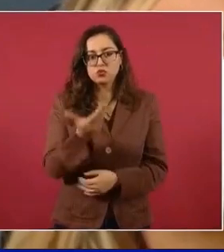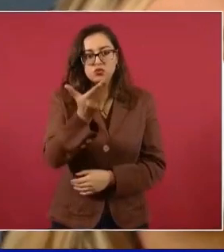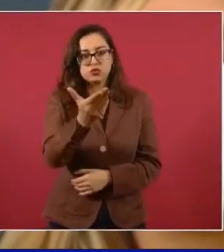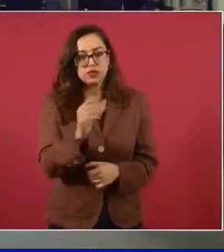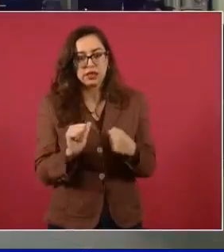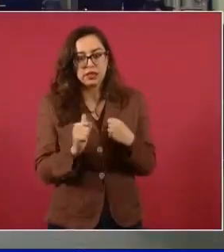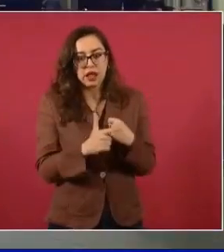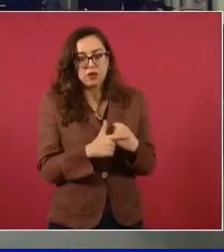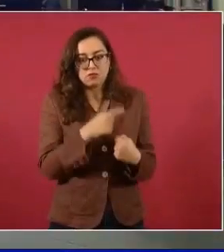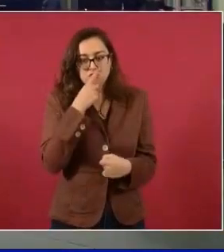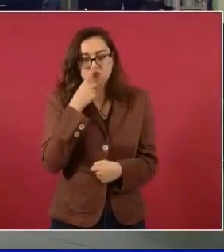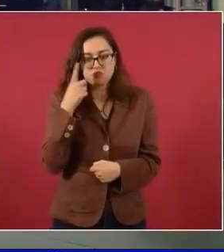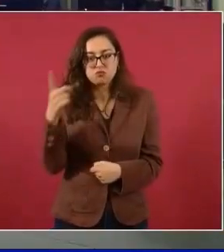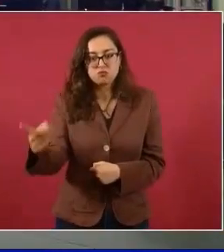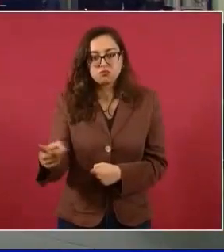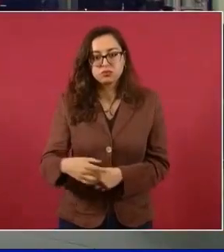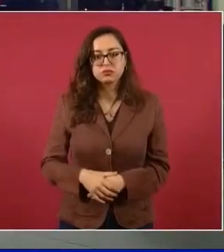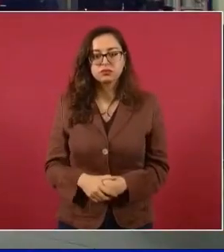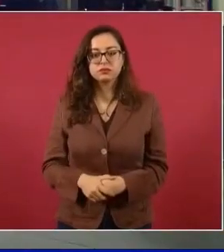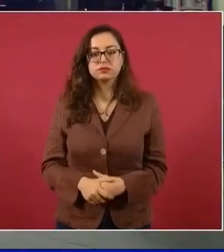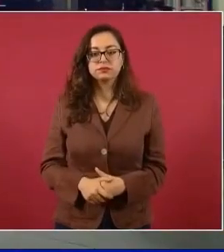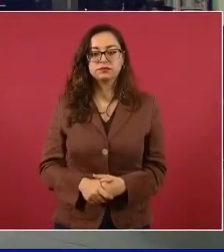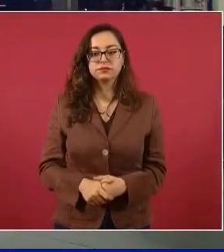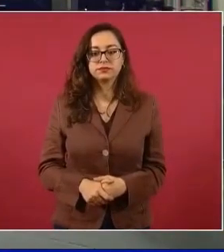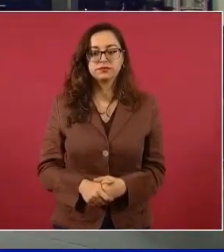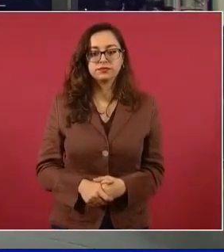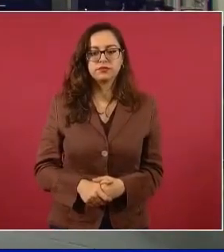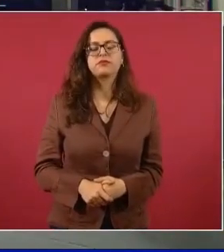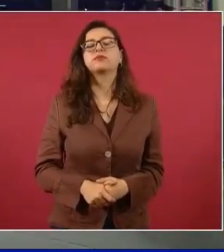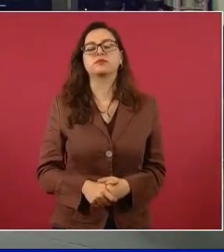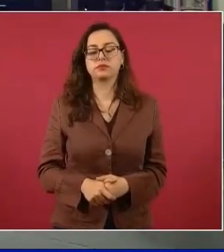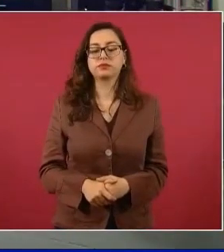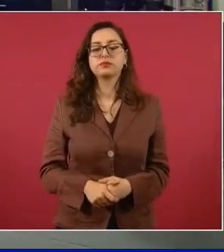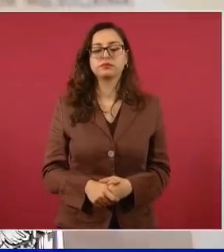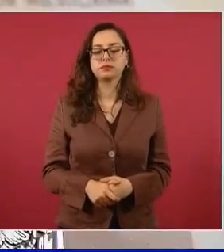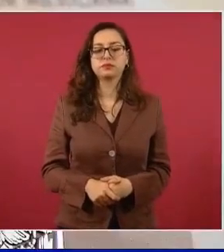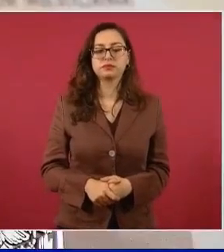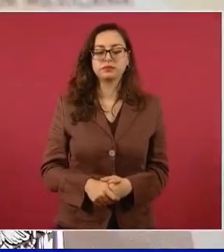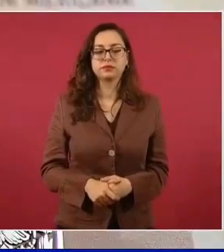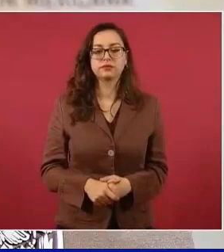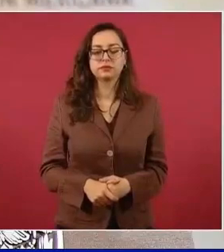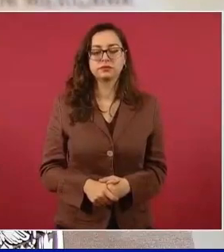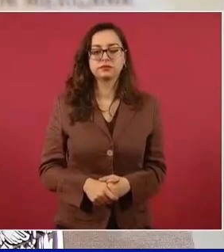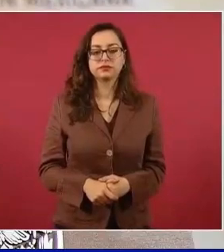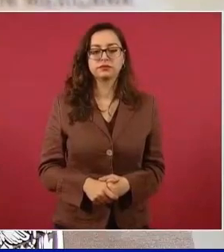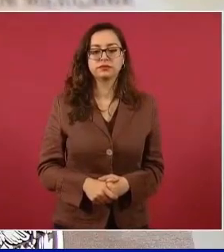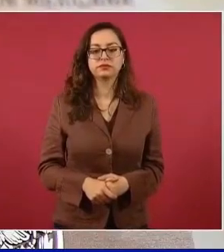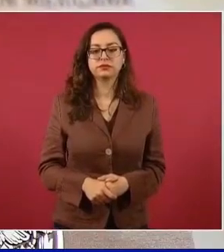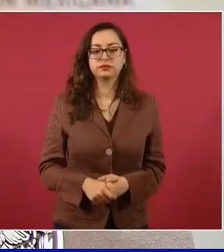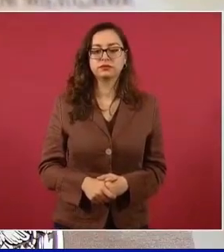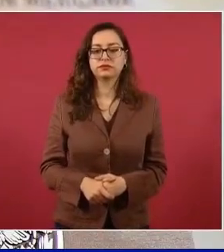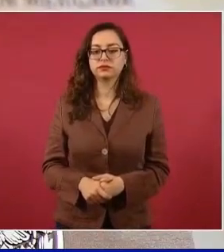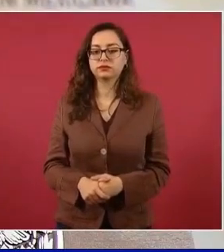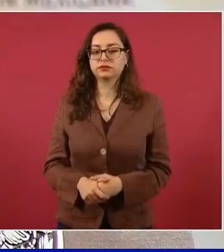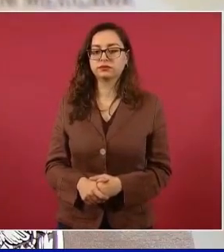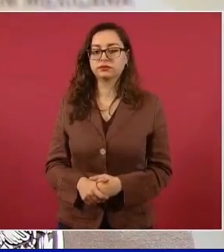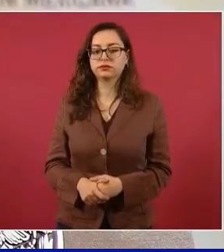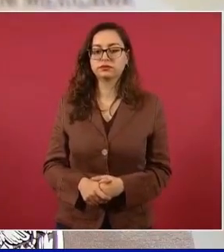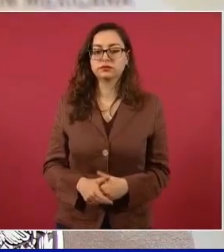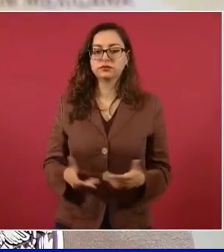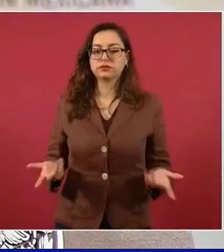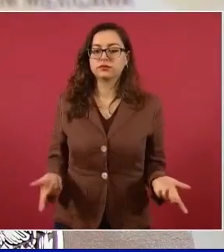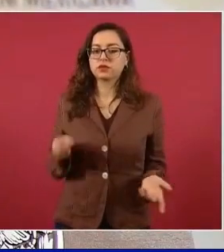respecto. Sí, que les tengo mucha confianza a los del